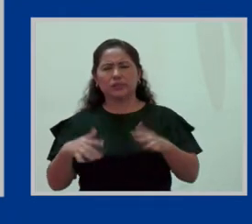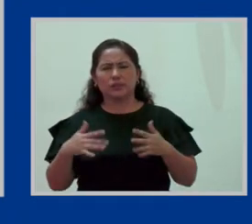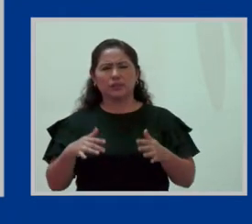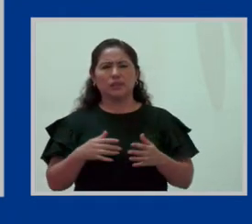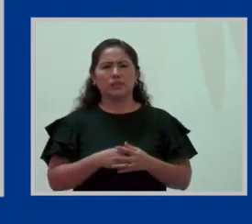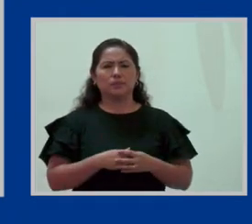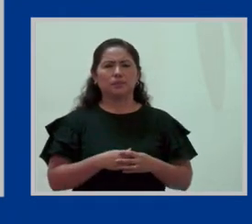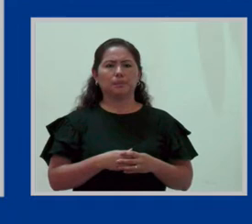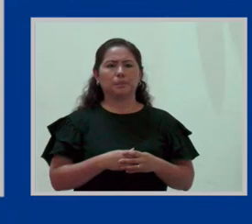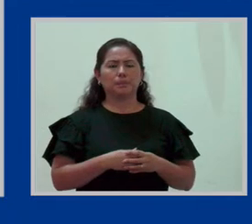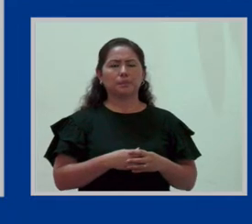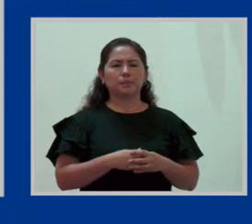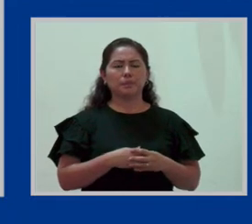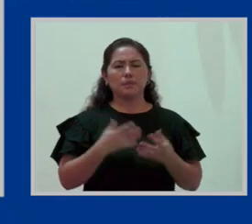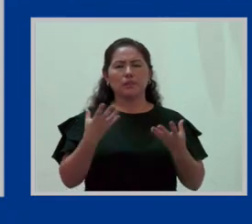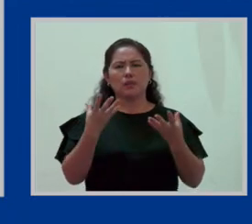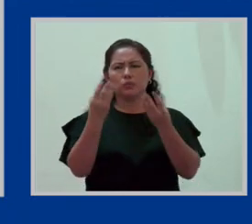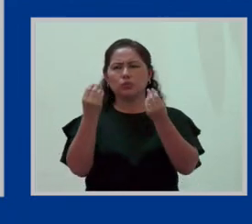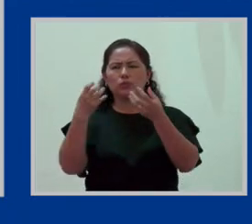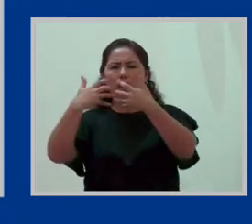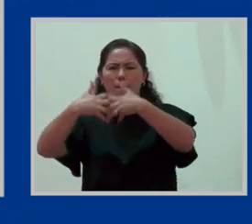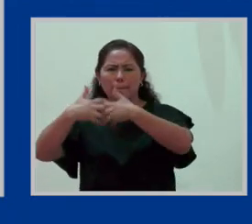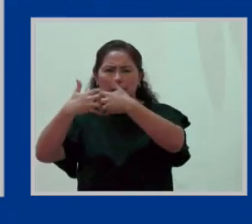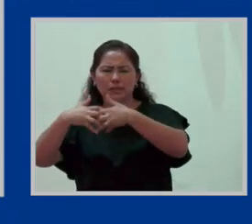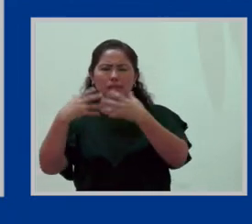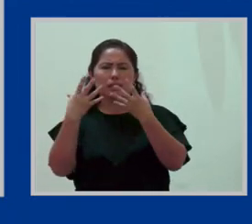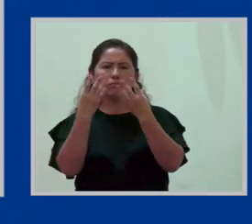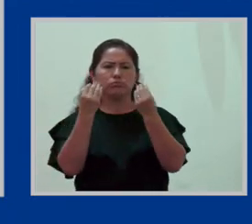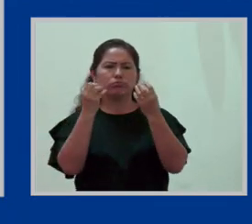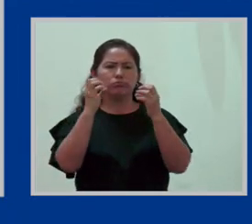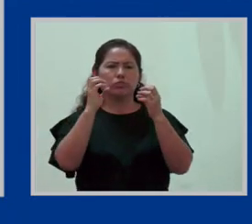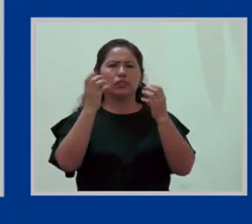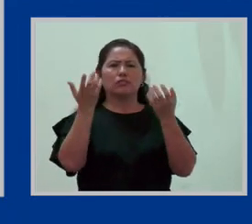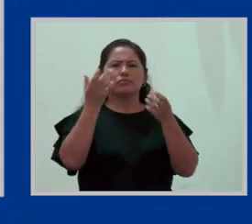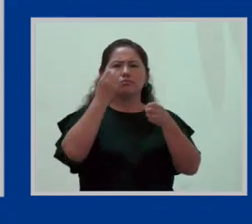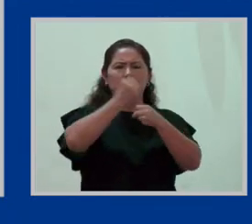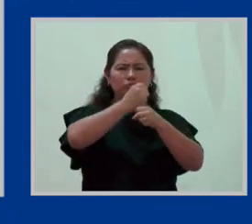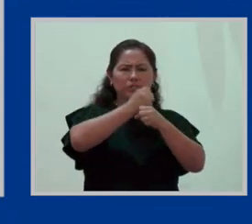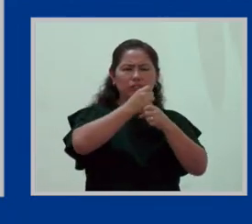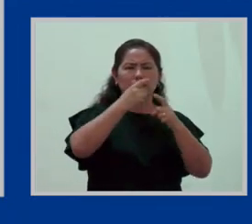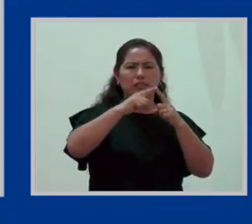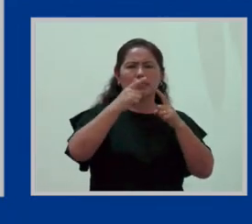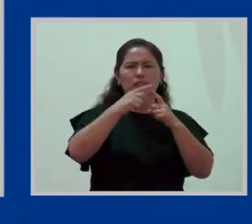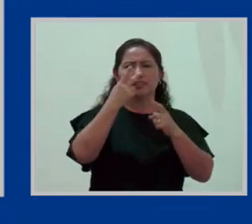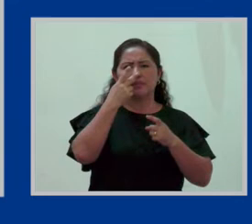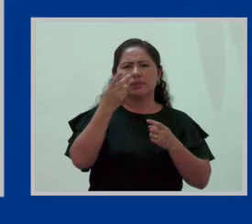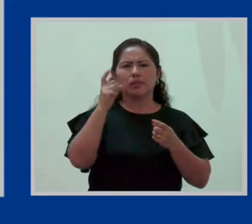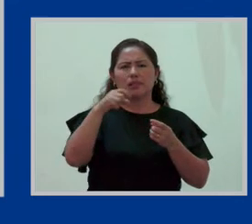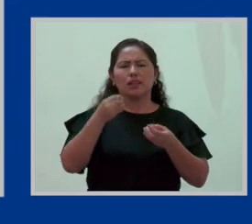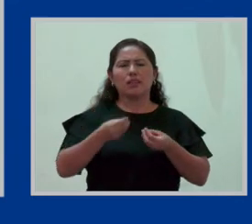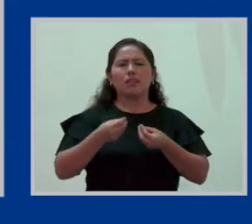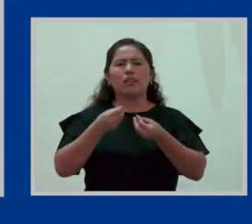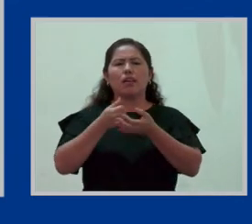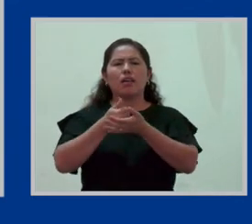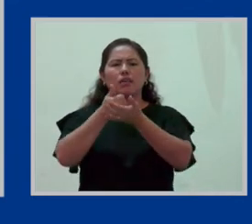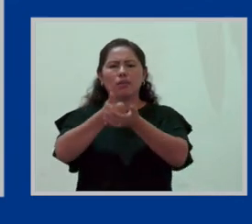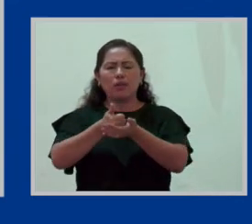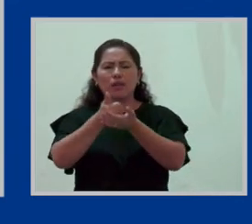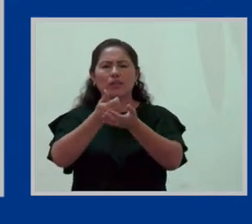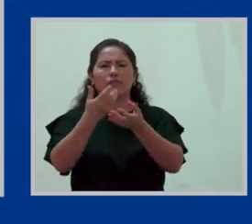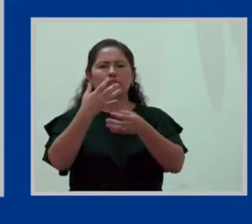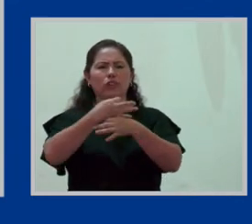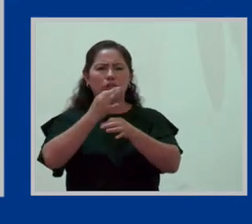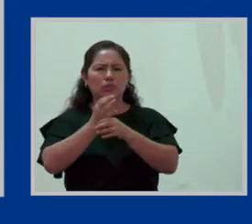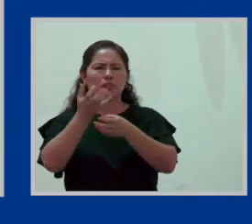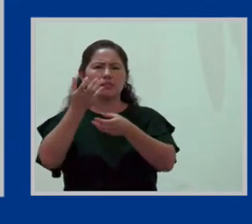empresas, muchas organizaciones se han rehusado a seguir manteniendo formas de